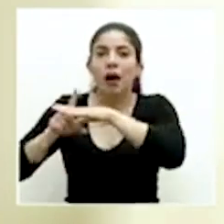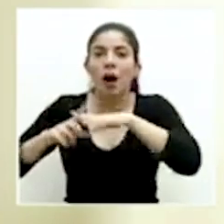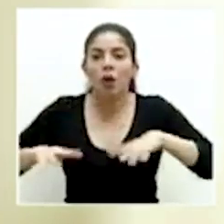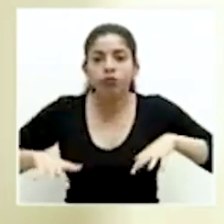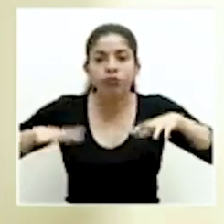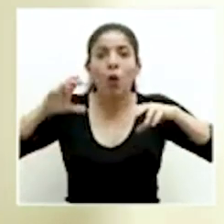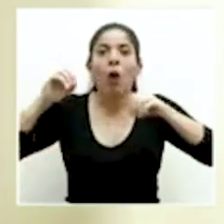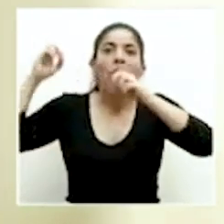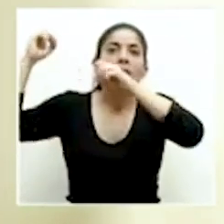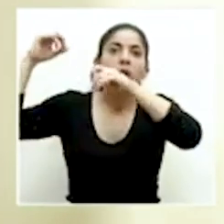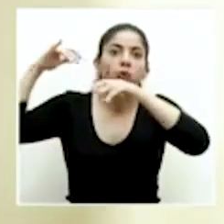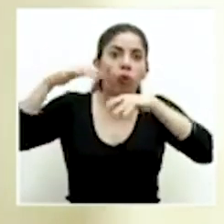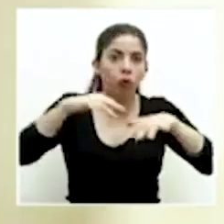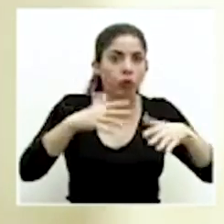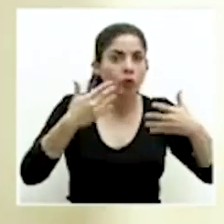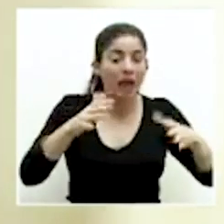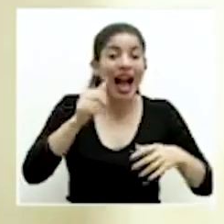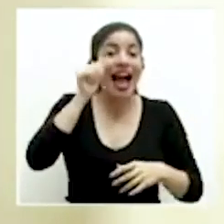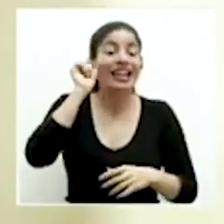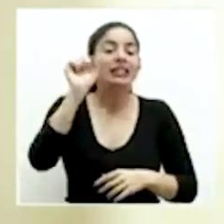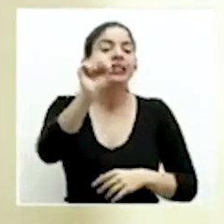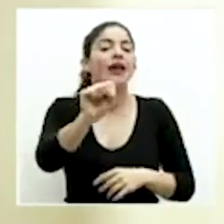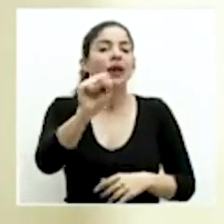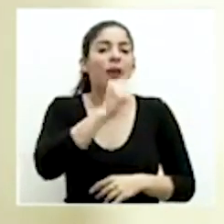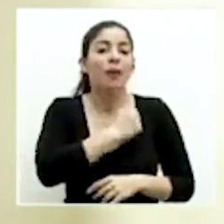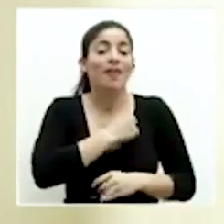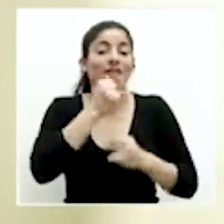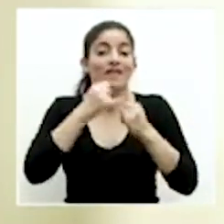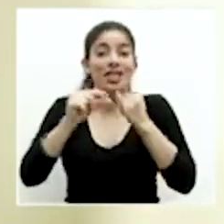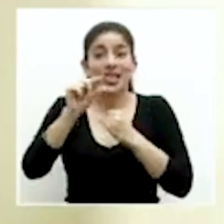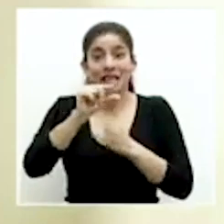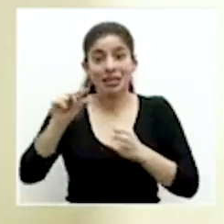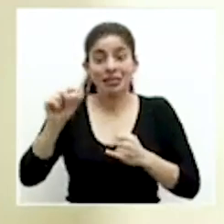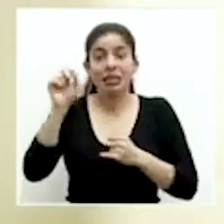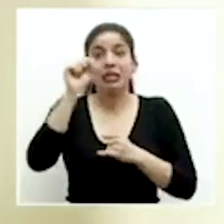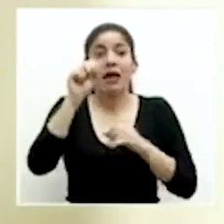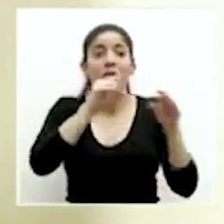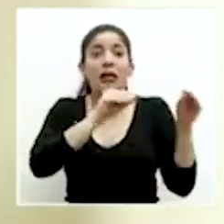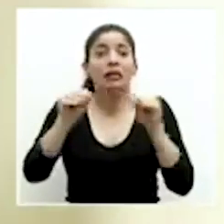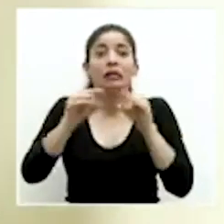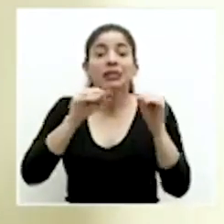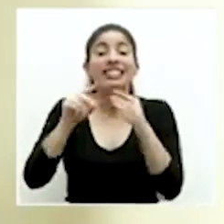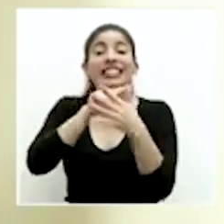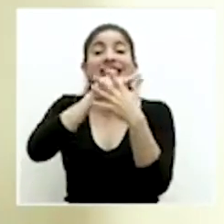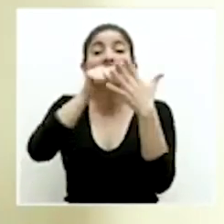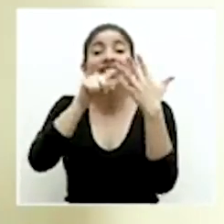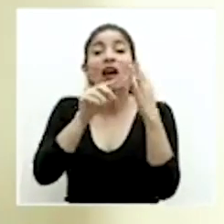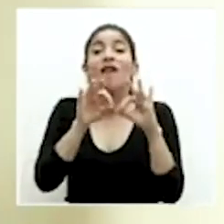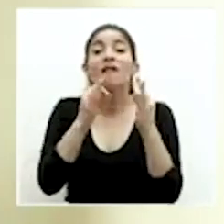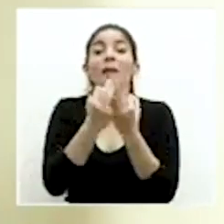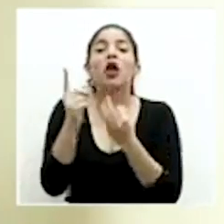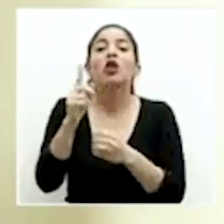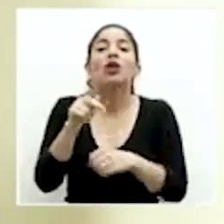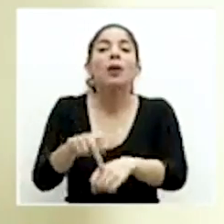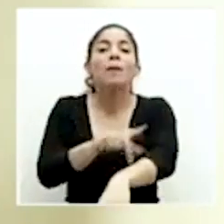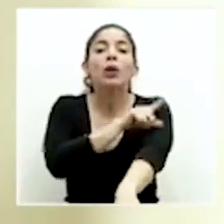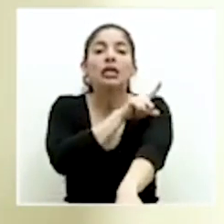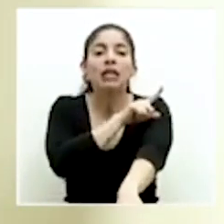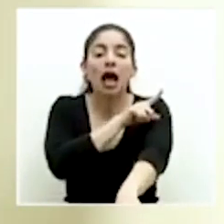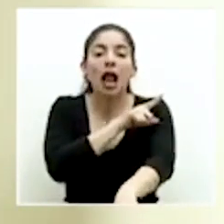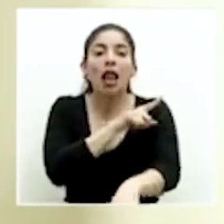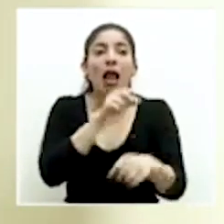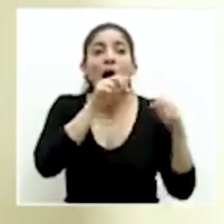deslizamiento. Ayer, el sábado, perdón, el fin de semana, tuvimos que reubicar cinco familias en Puriscal, en una zona de